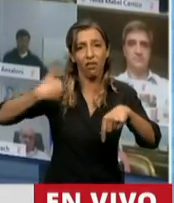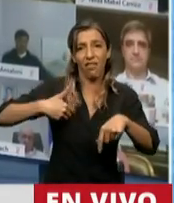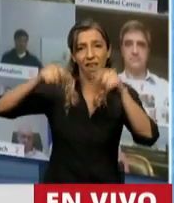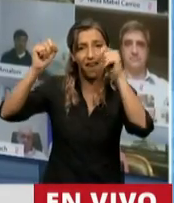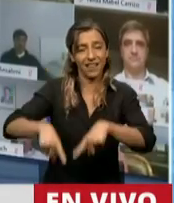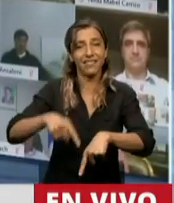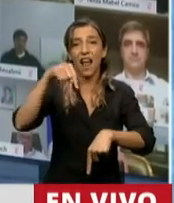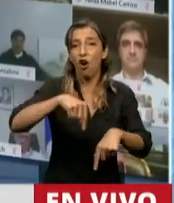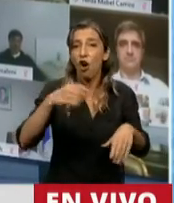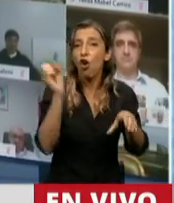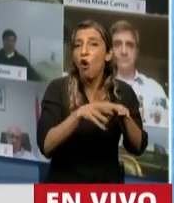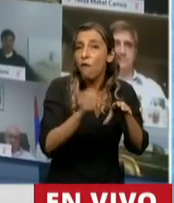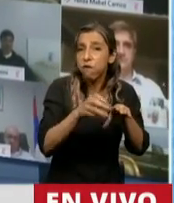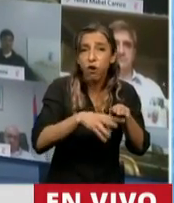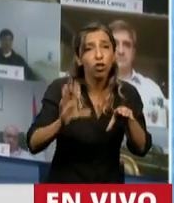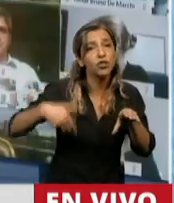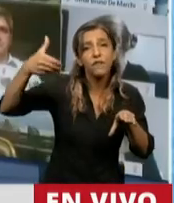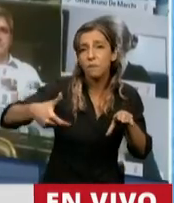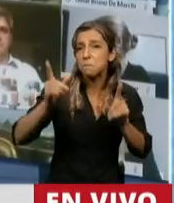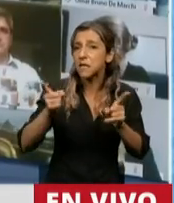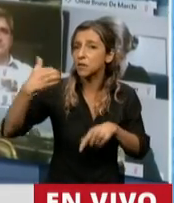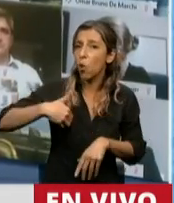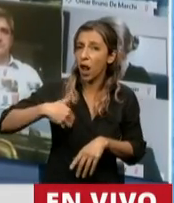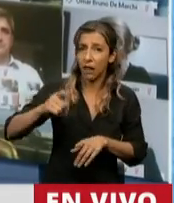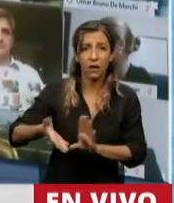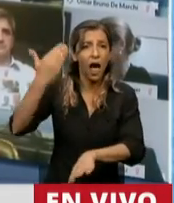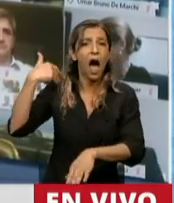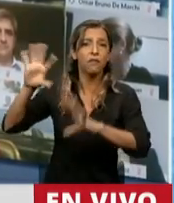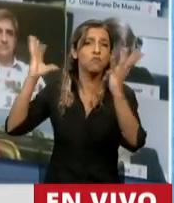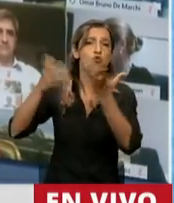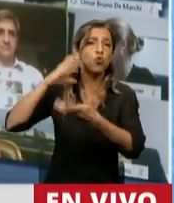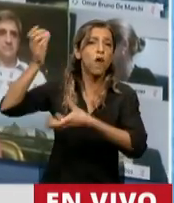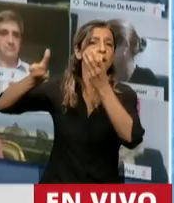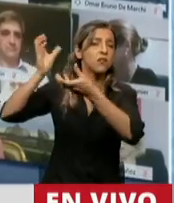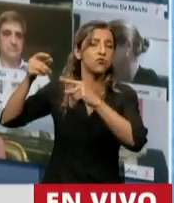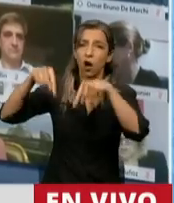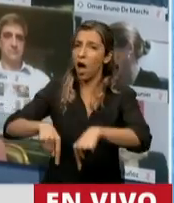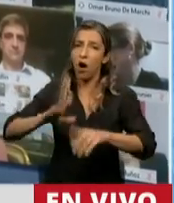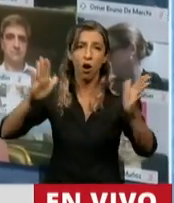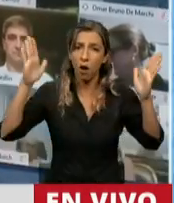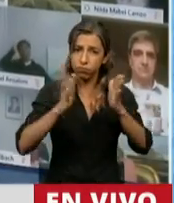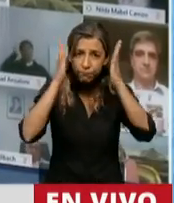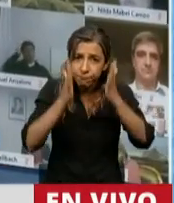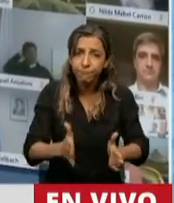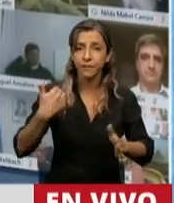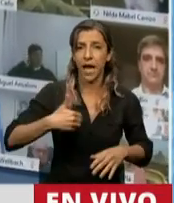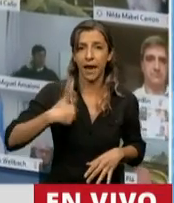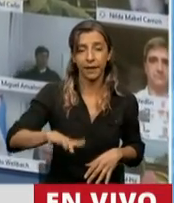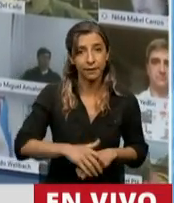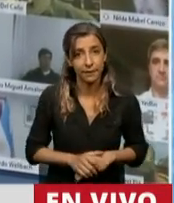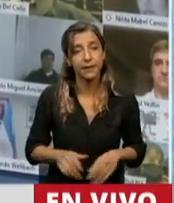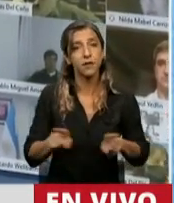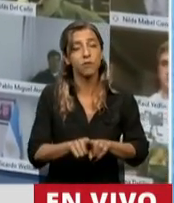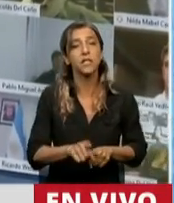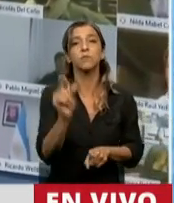fondos del FGS, algo que se había eliminado en la Ley de Reparación Histórica. Se están regularizando los créditos